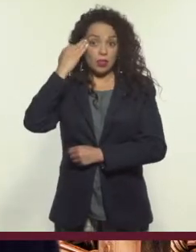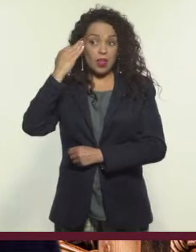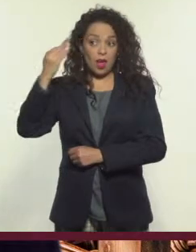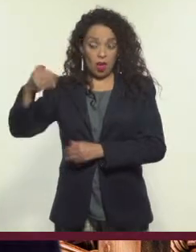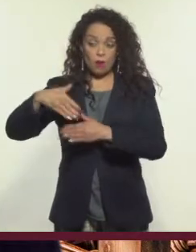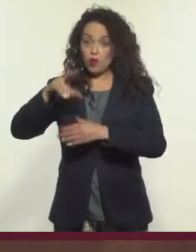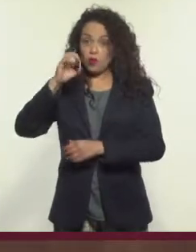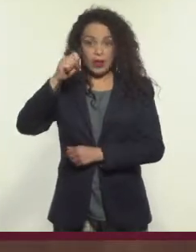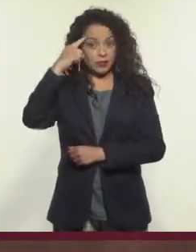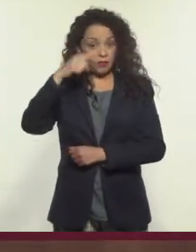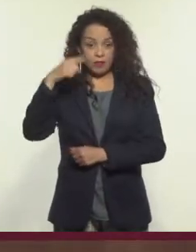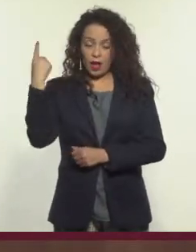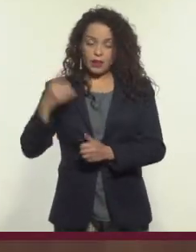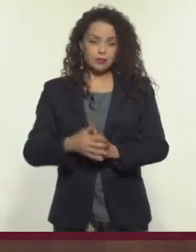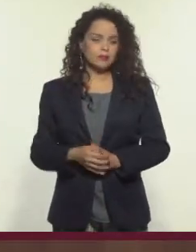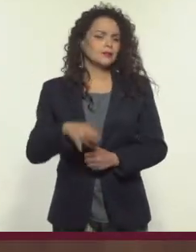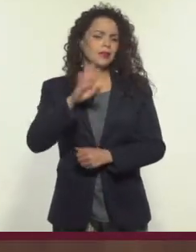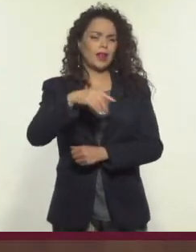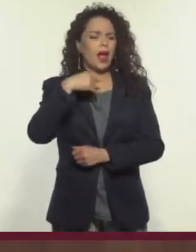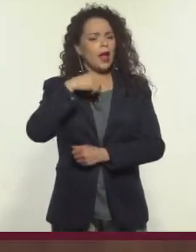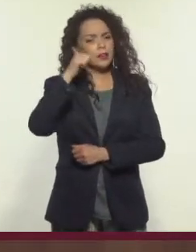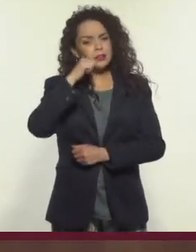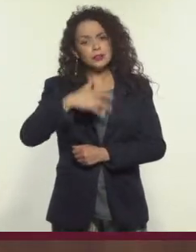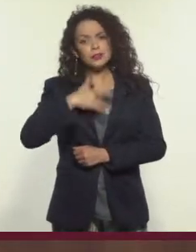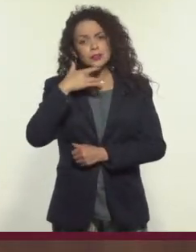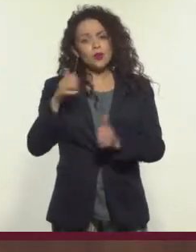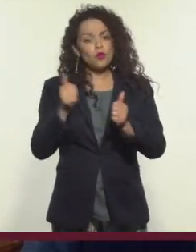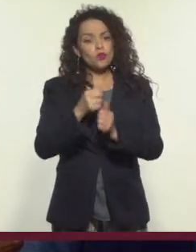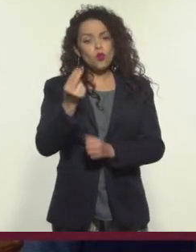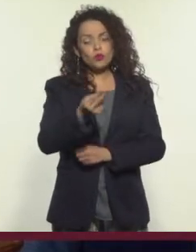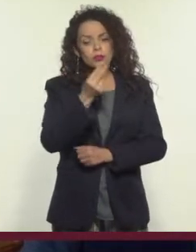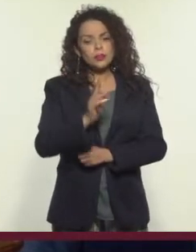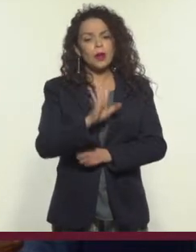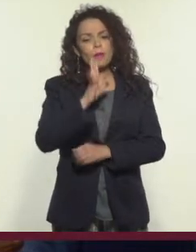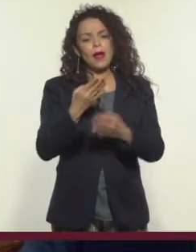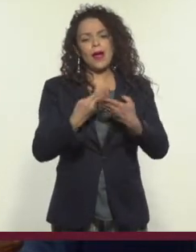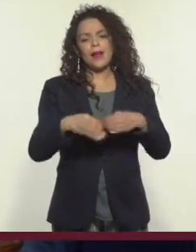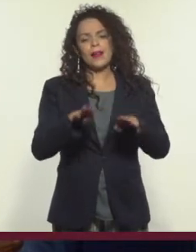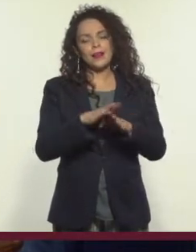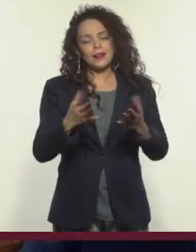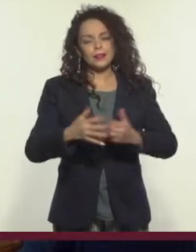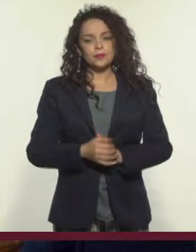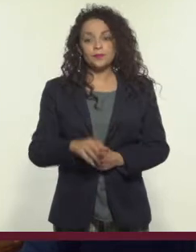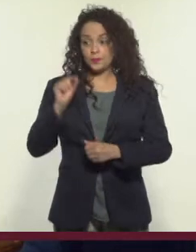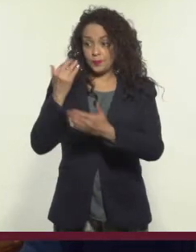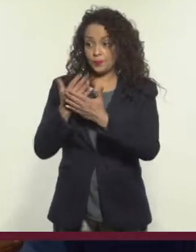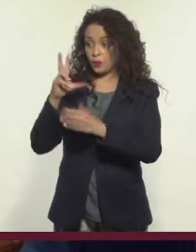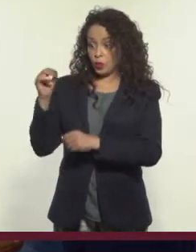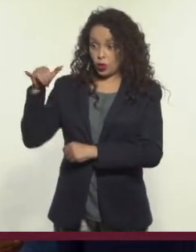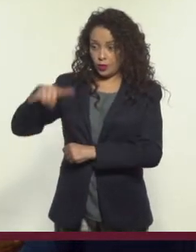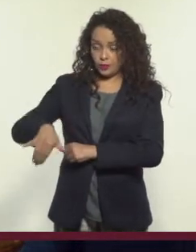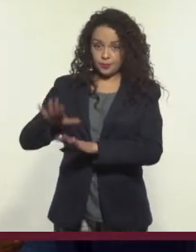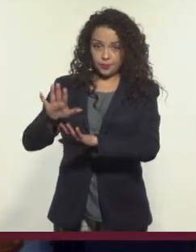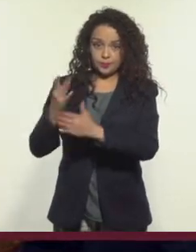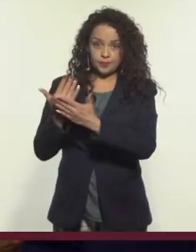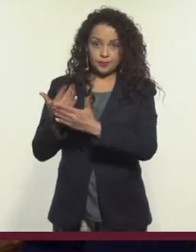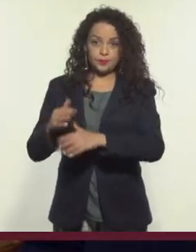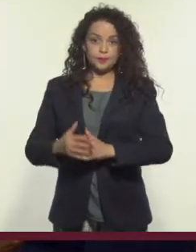tiempo. Ay, abuelo, con ustedes siempre me voy a sentir en casa. Oye, espérame tantito, no me cuelgues, espérame. Ok.